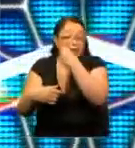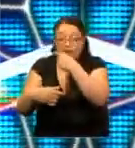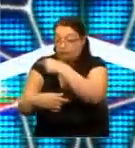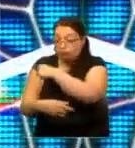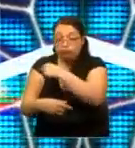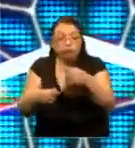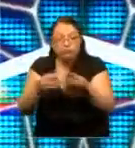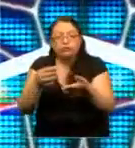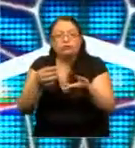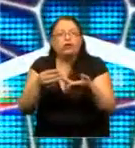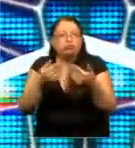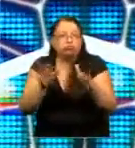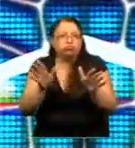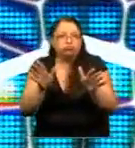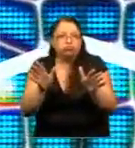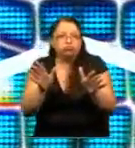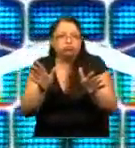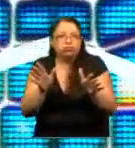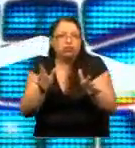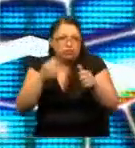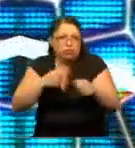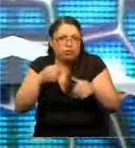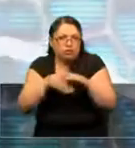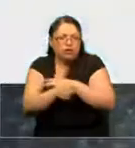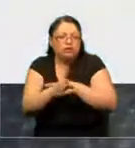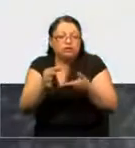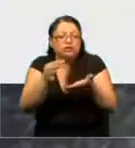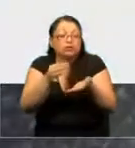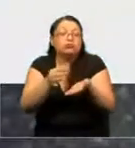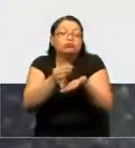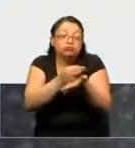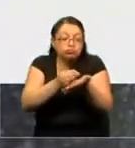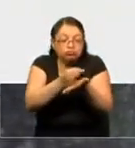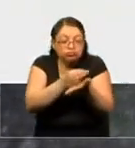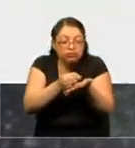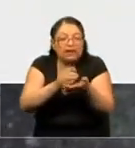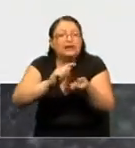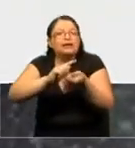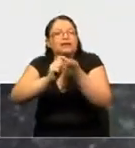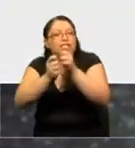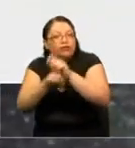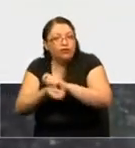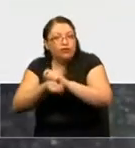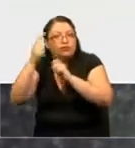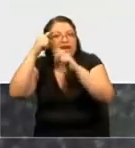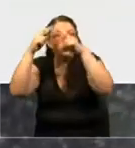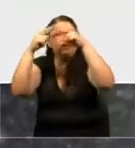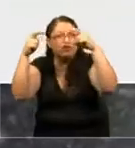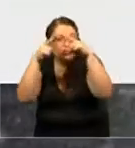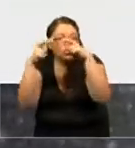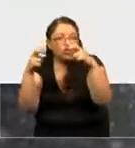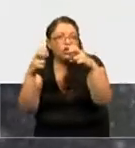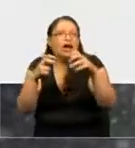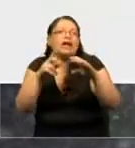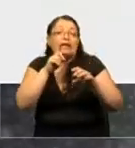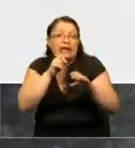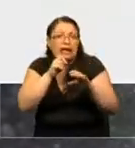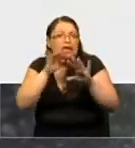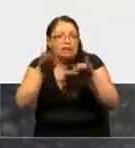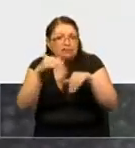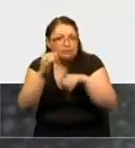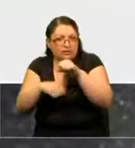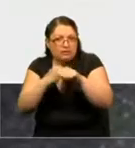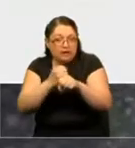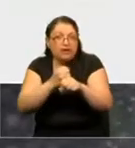acceder a un tejido que es accesible, transformarlo en neuronas, en neuronas que tengan la edad de los sujetos,